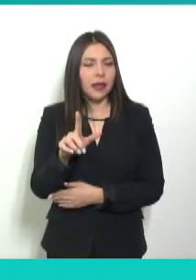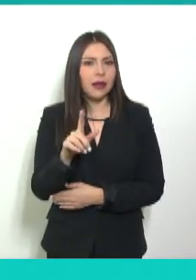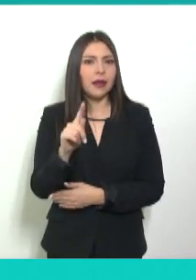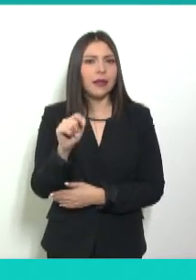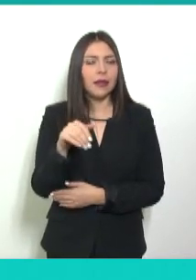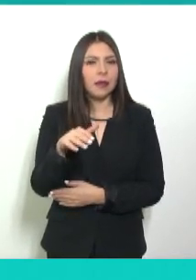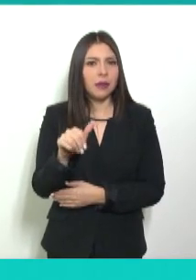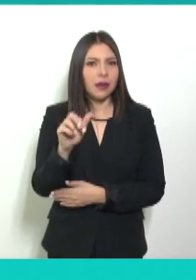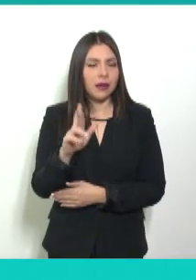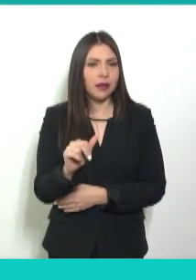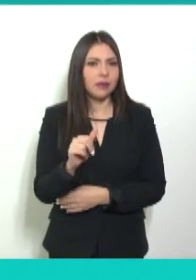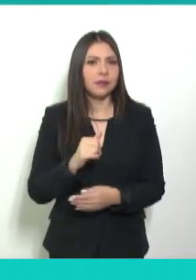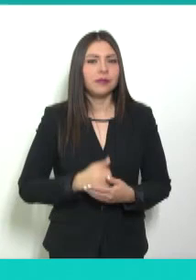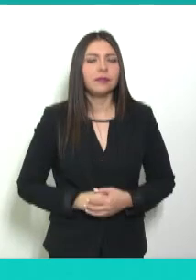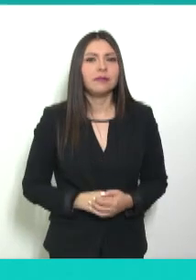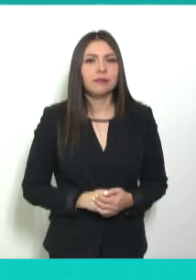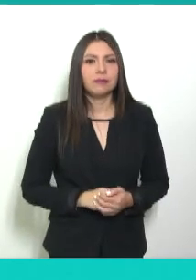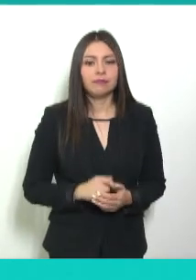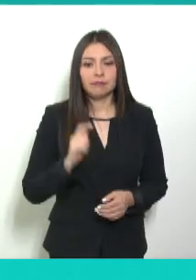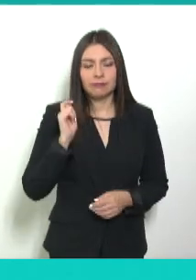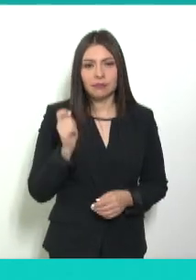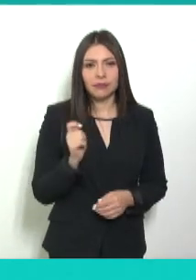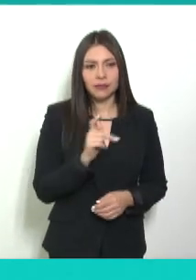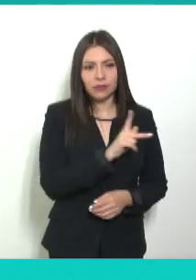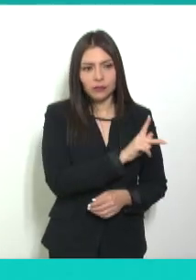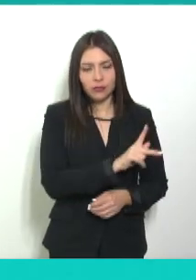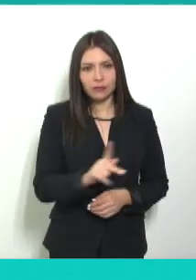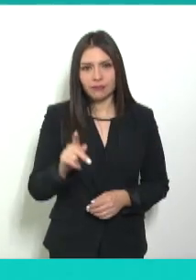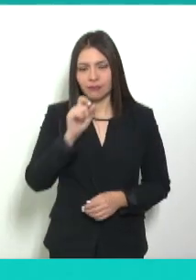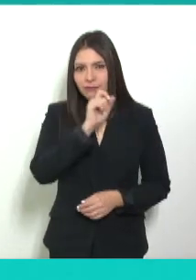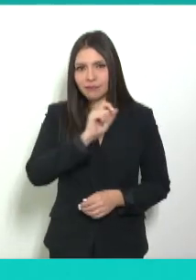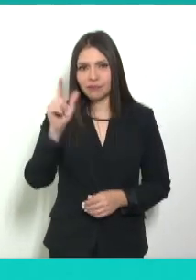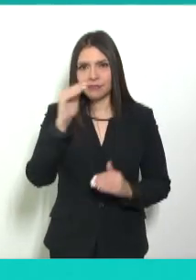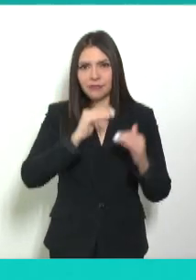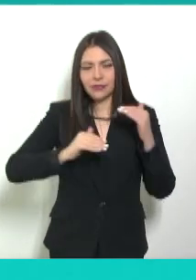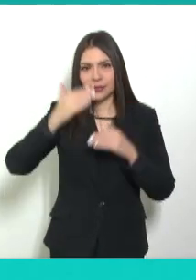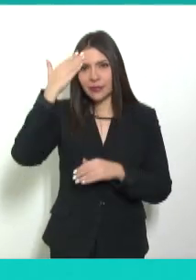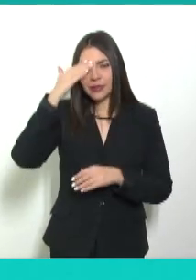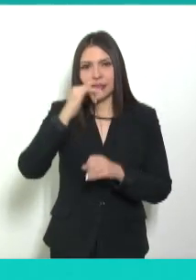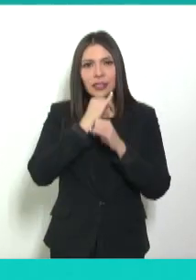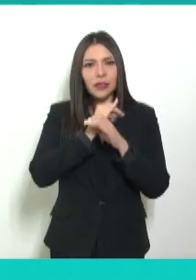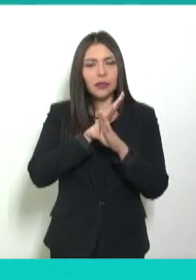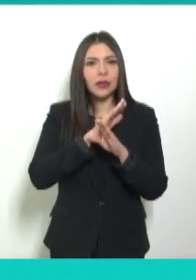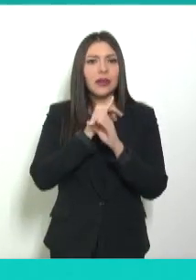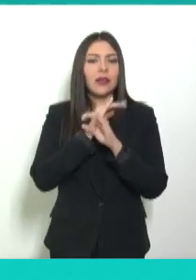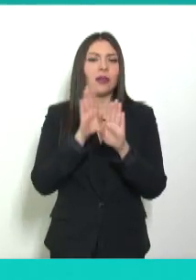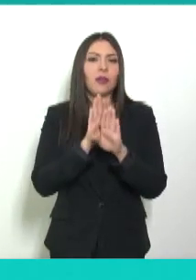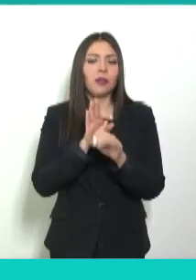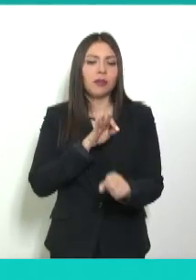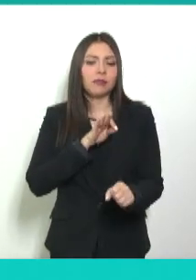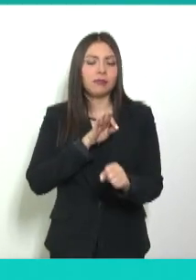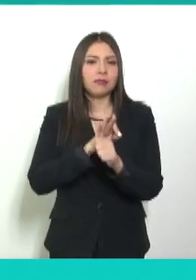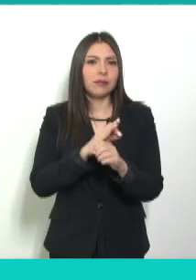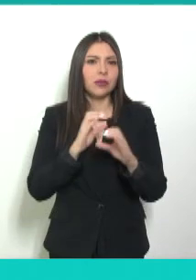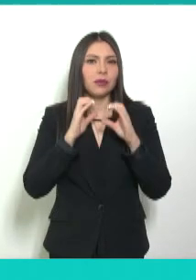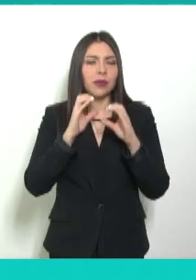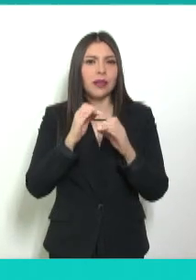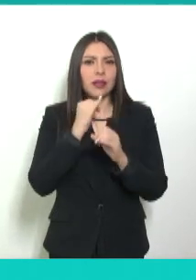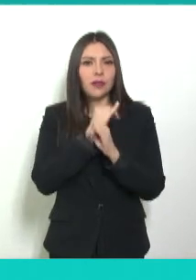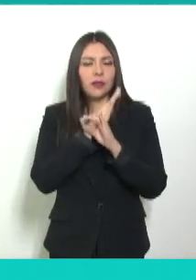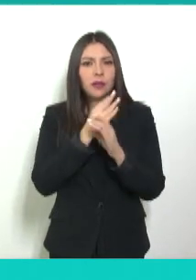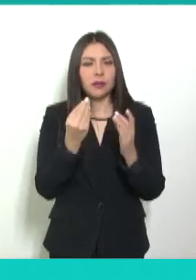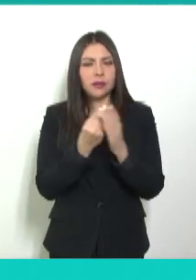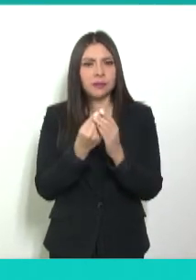Damara, que son titanes de la protección de los datos personales. Y como titanes tienen enfrente un reto fundamental